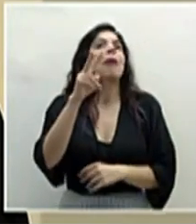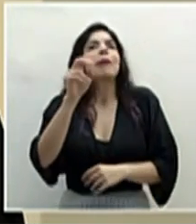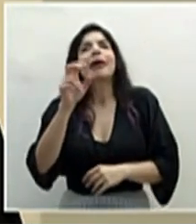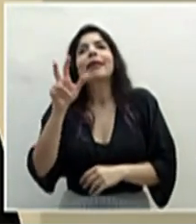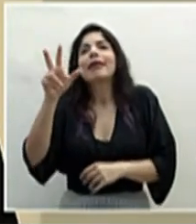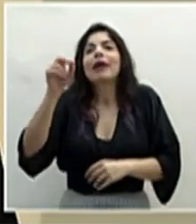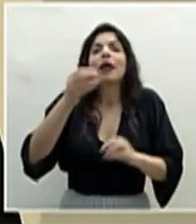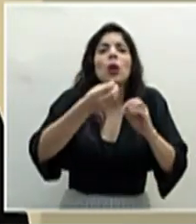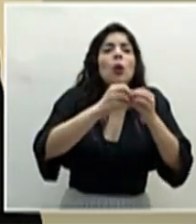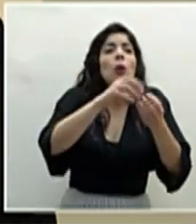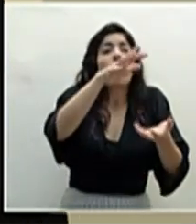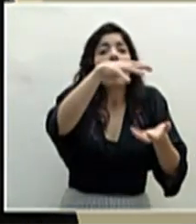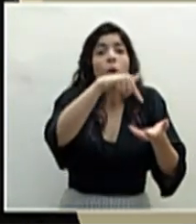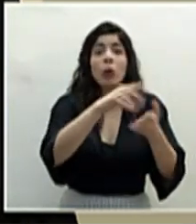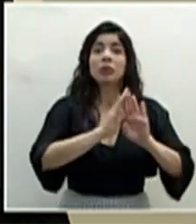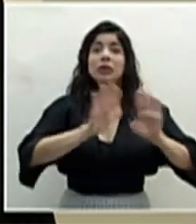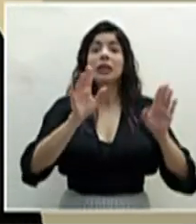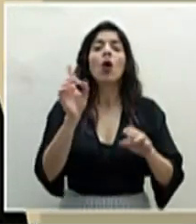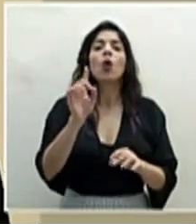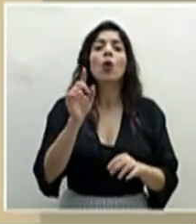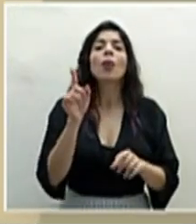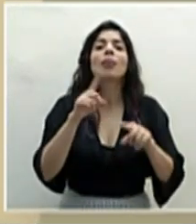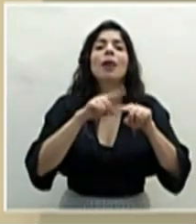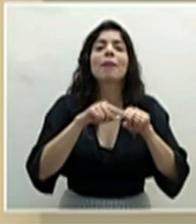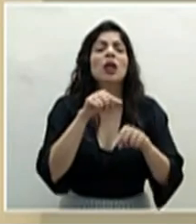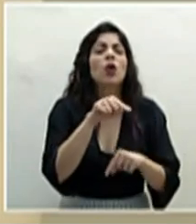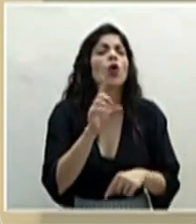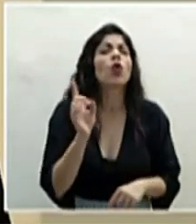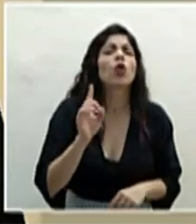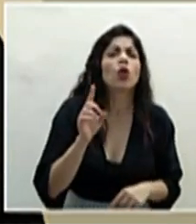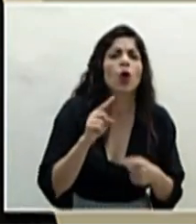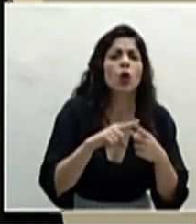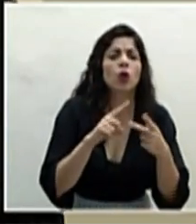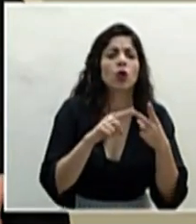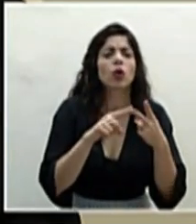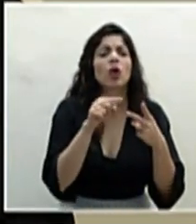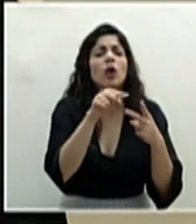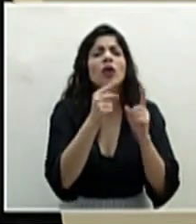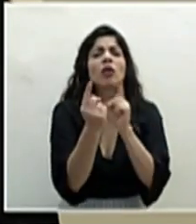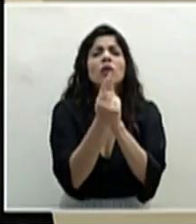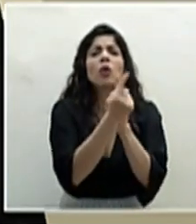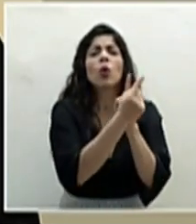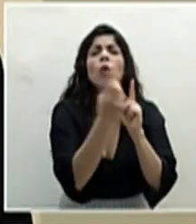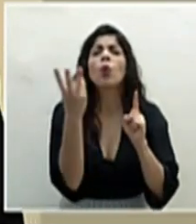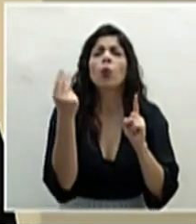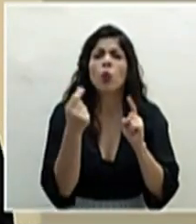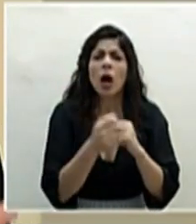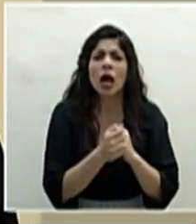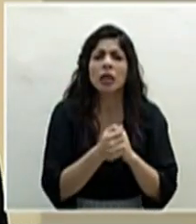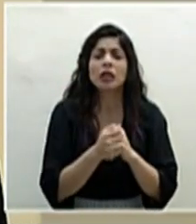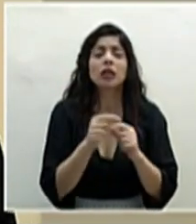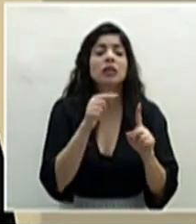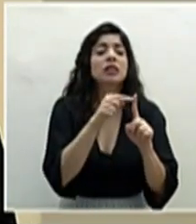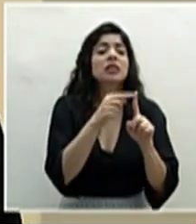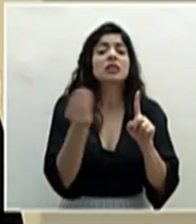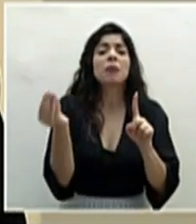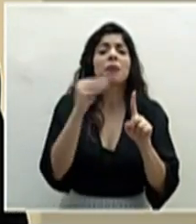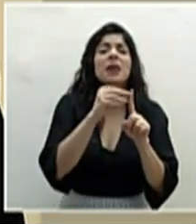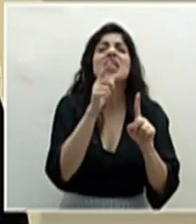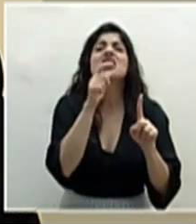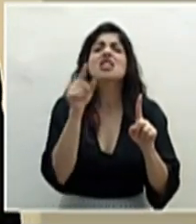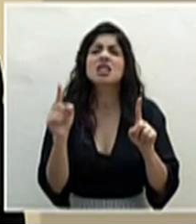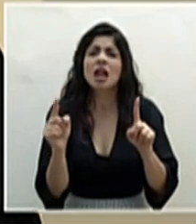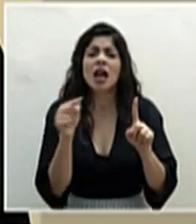30, 40, sino dónde están, cuántos contactos tiene ese caso, cuál fue el caso índice de ese caso,